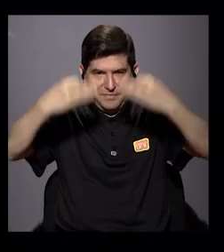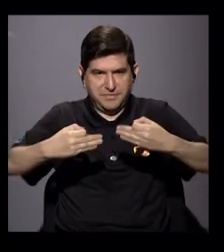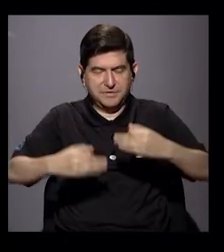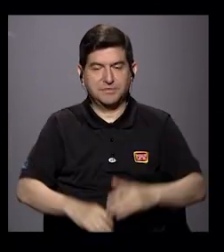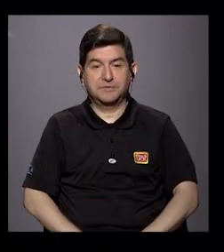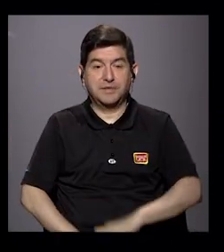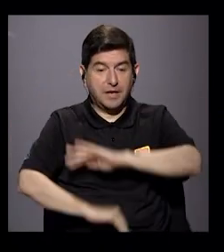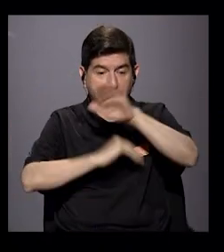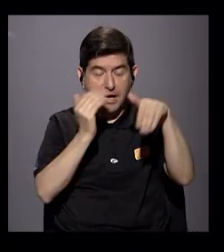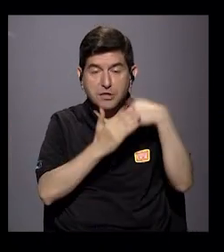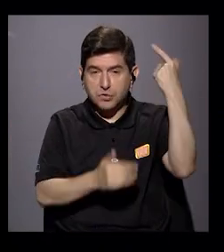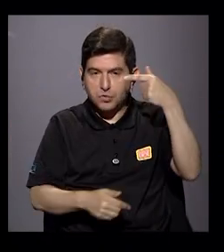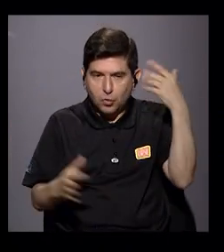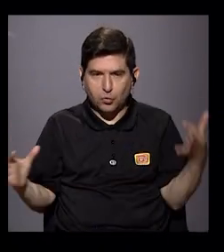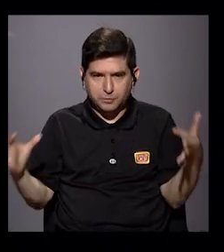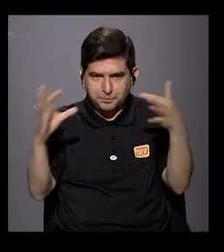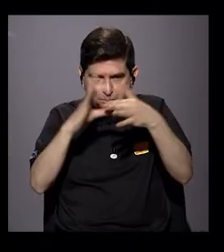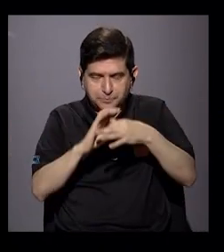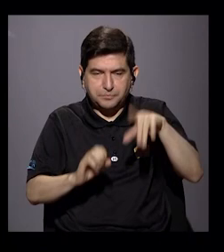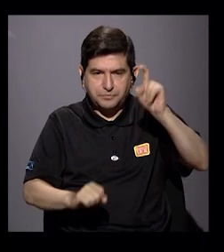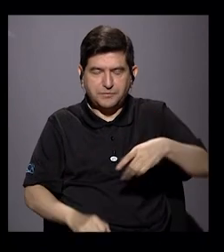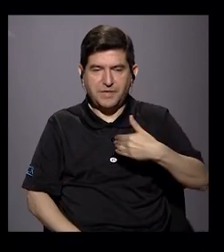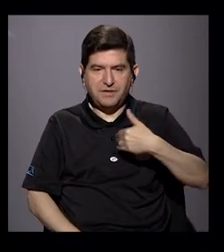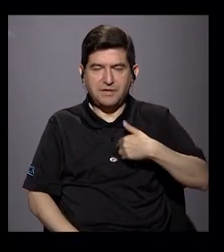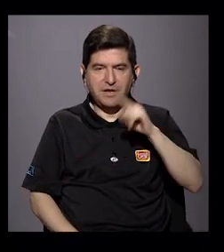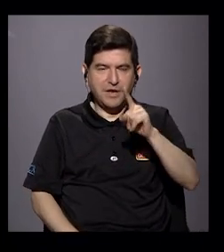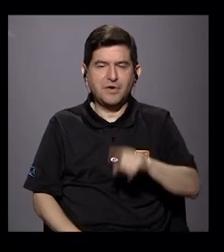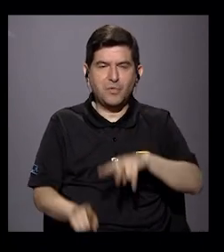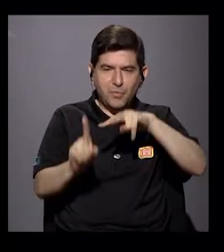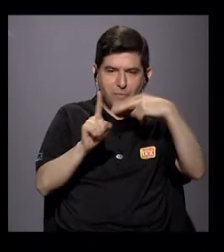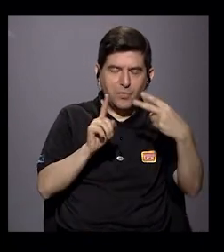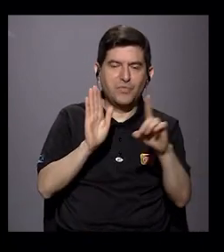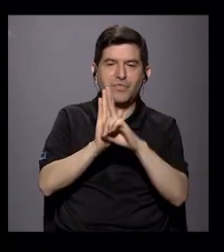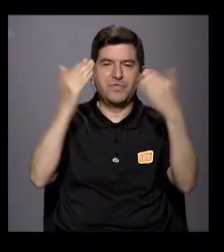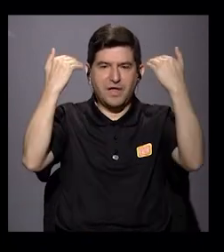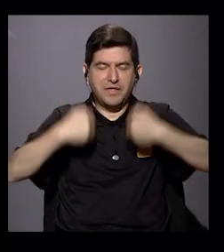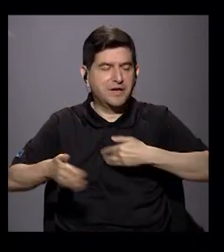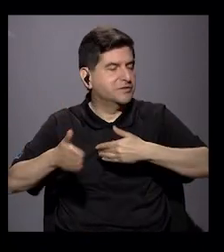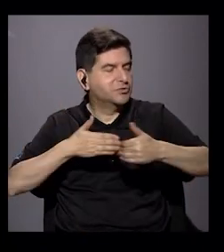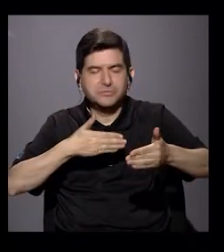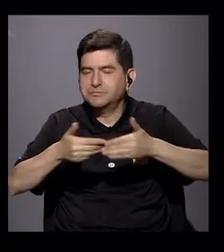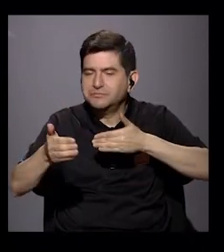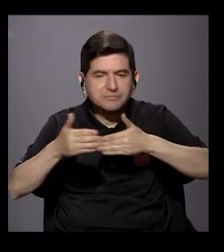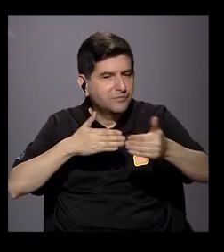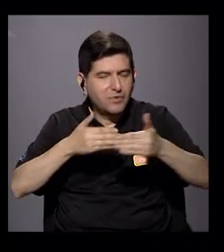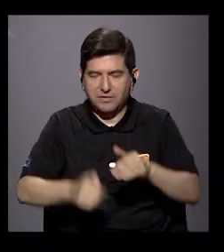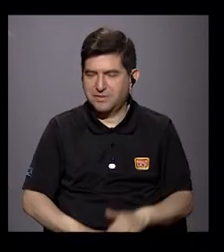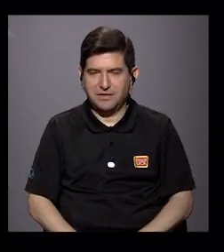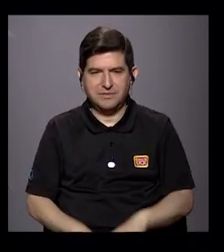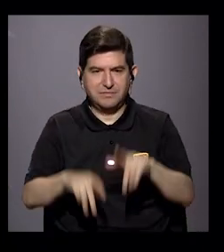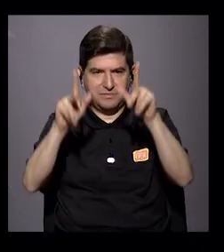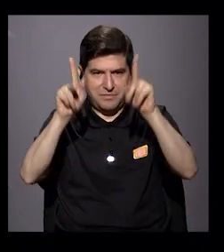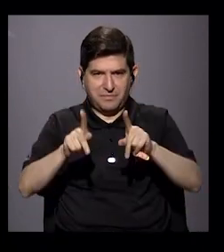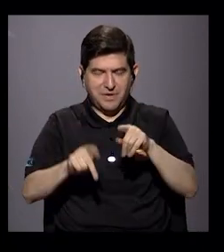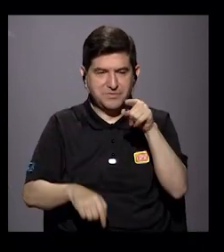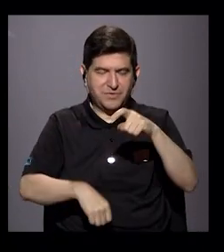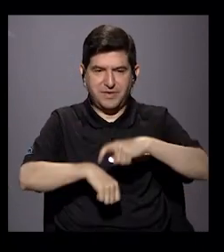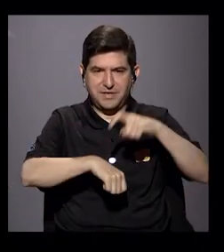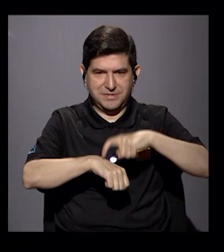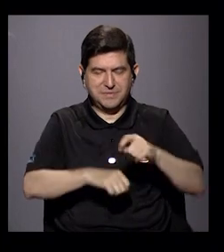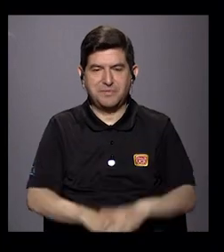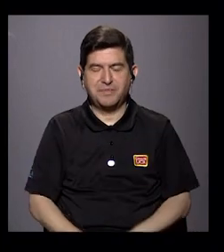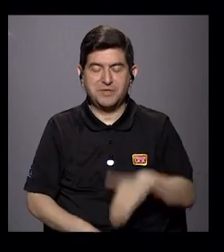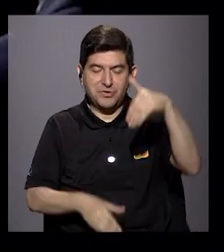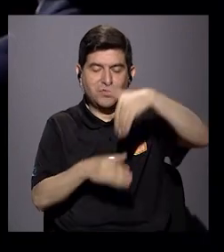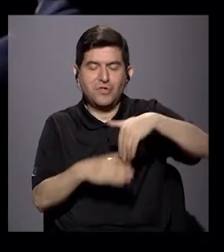aquí todo el Estado en conjunto tiene que tener una visión de derechos humanos independientemente de quien esté o no en X